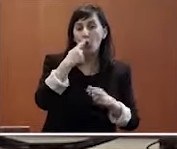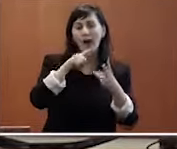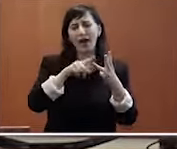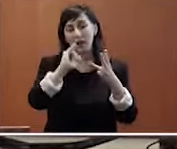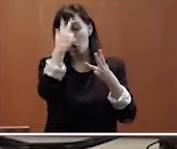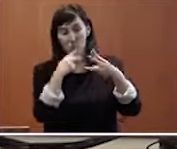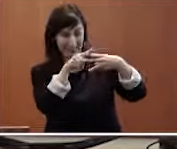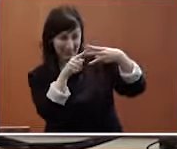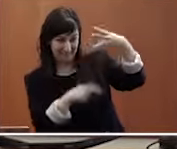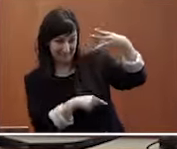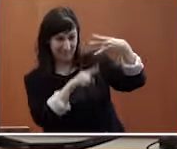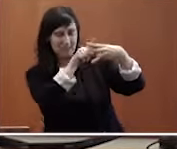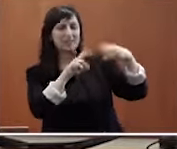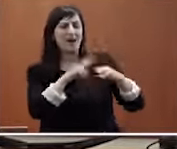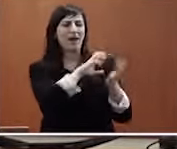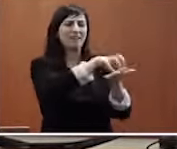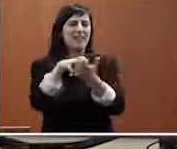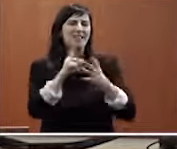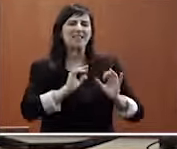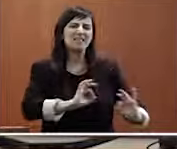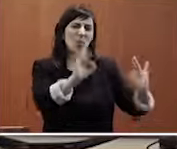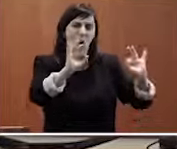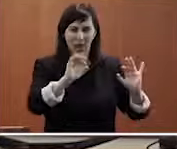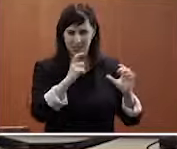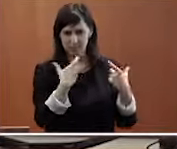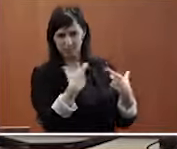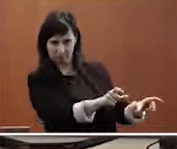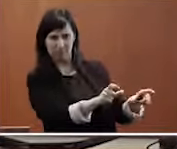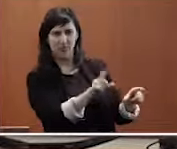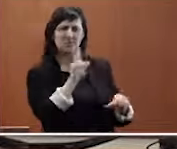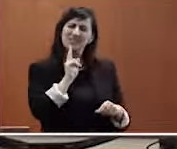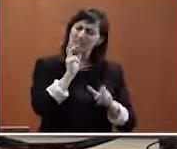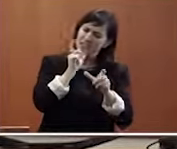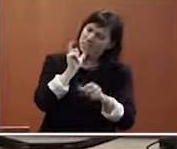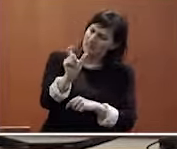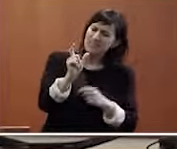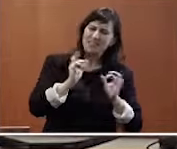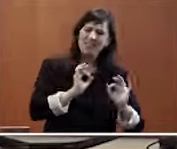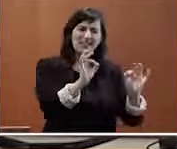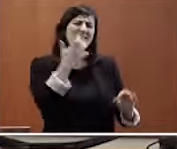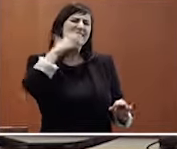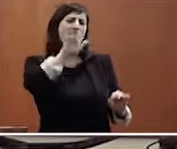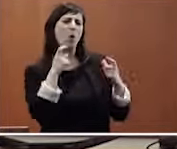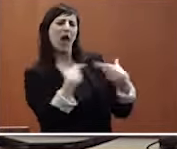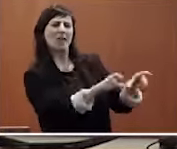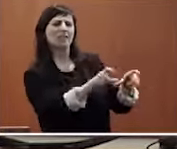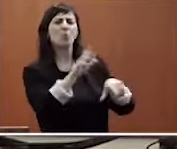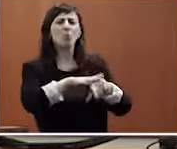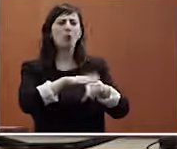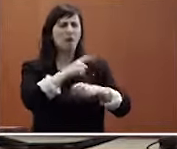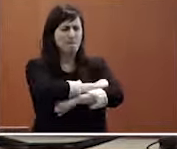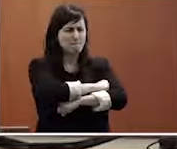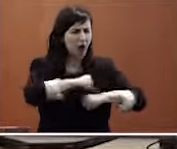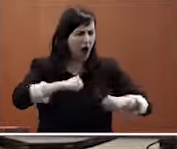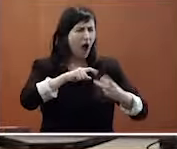y ONCE, se les denomina entidades singulares. Y son singulares no solo porque son grandes,